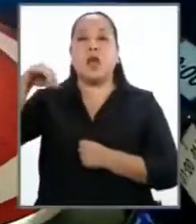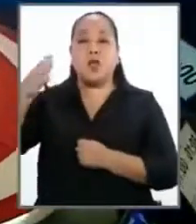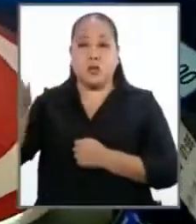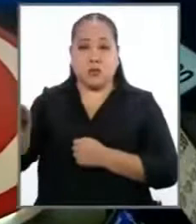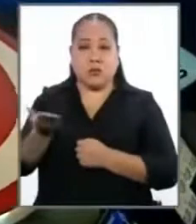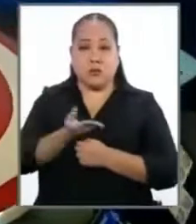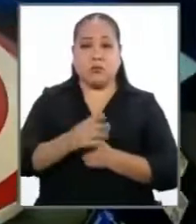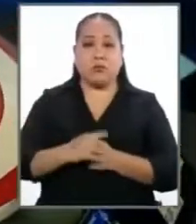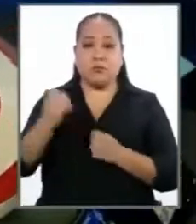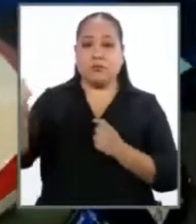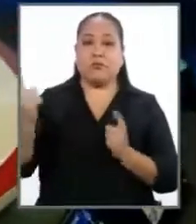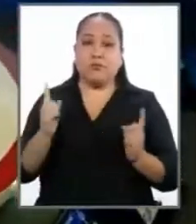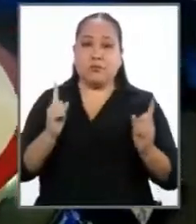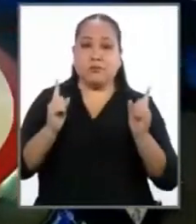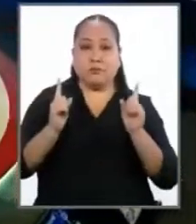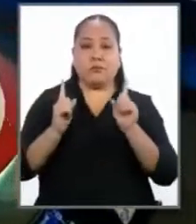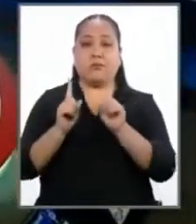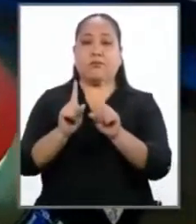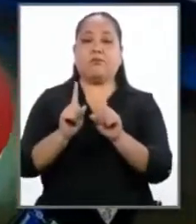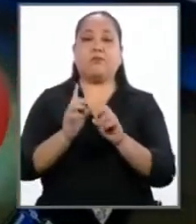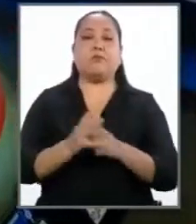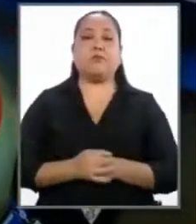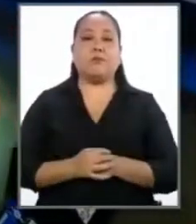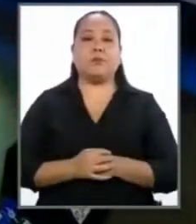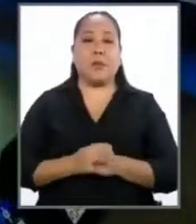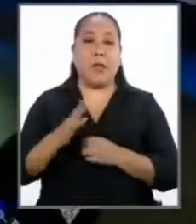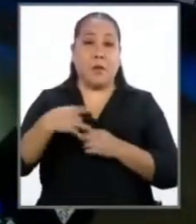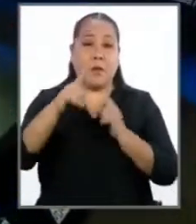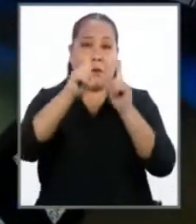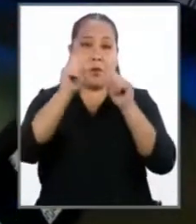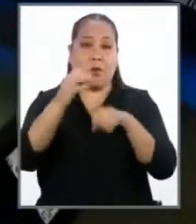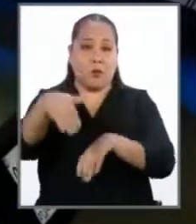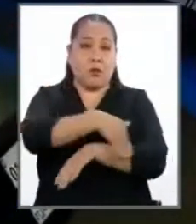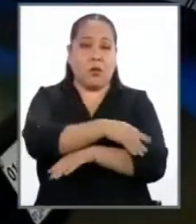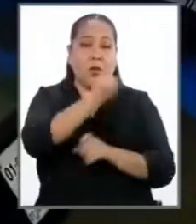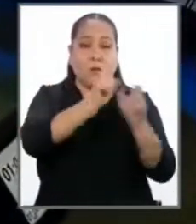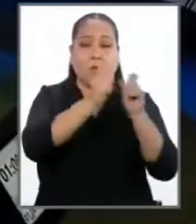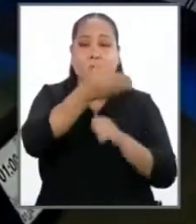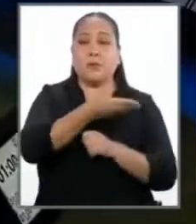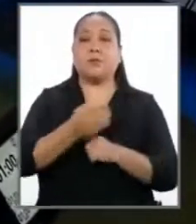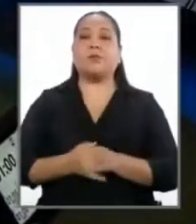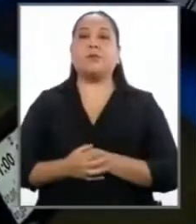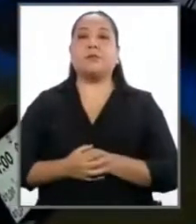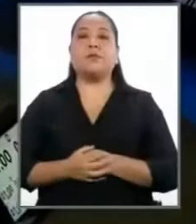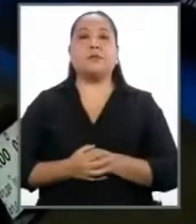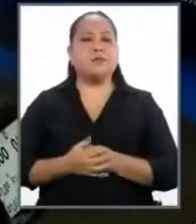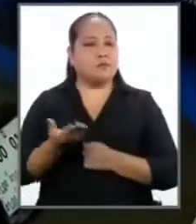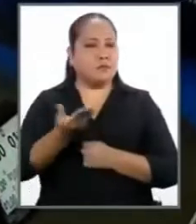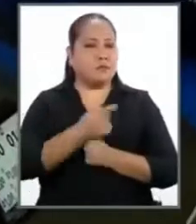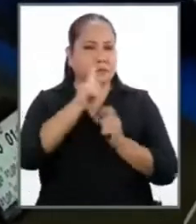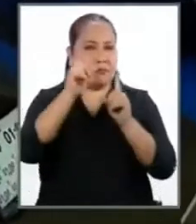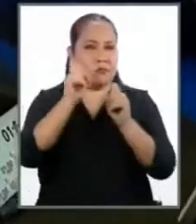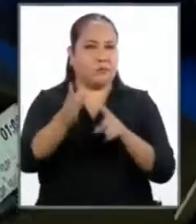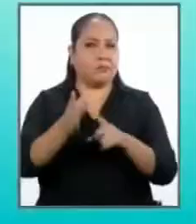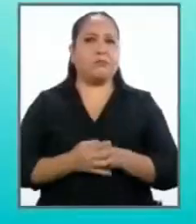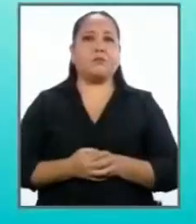ubicando para luego poder formular la pregunta ciudadana. Ahora sí, que soltemos la pregunta.